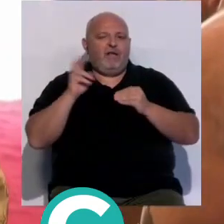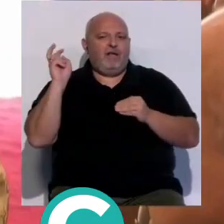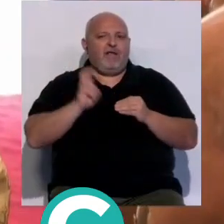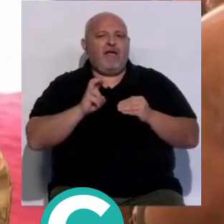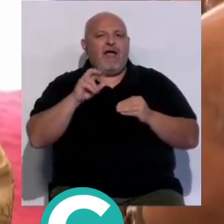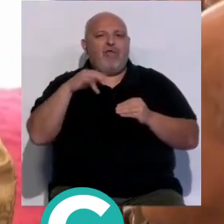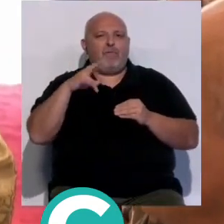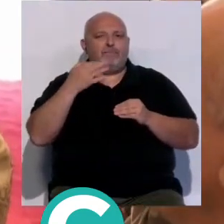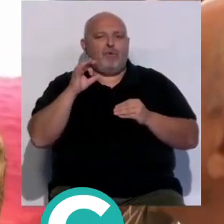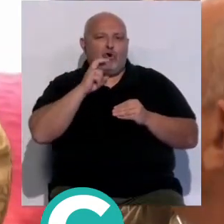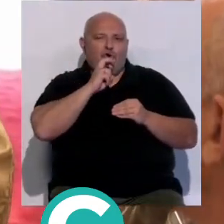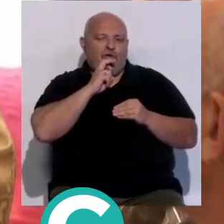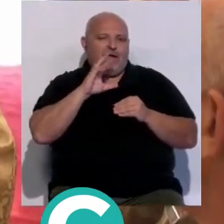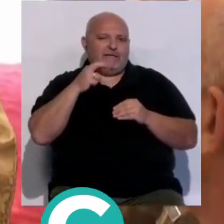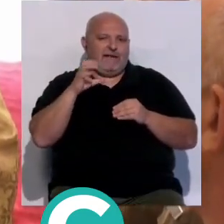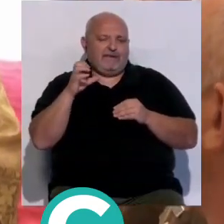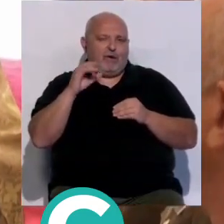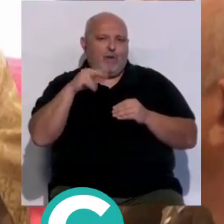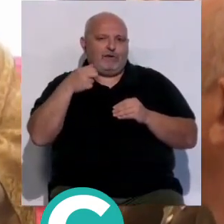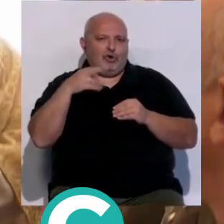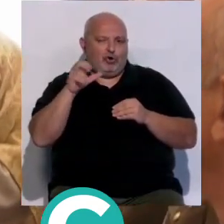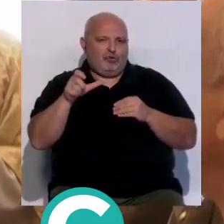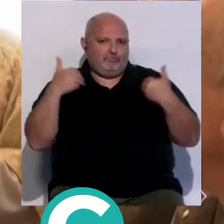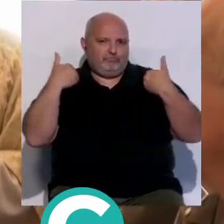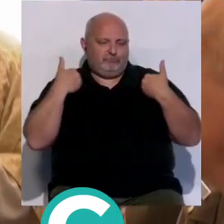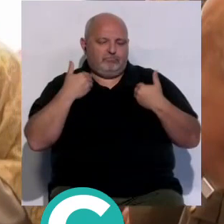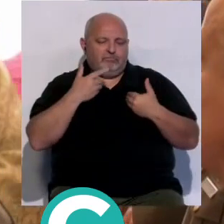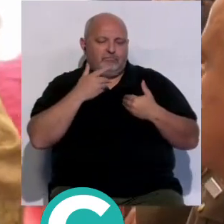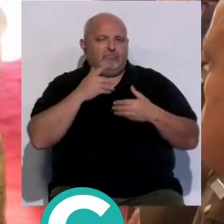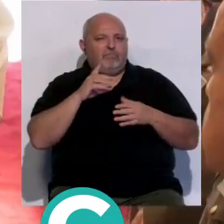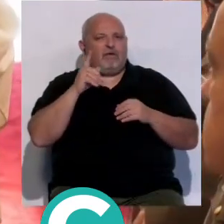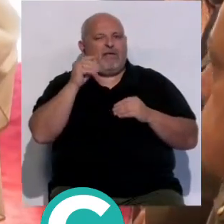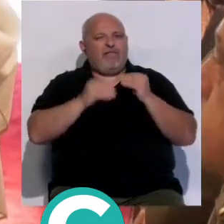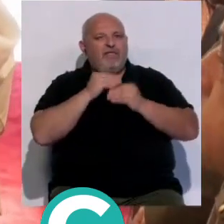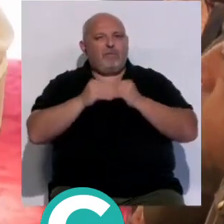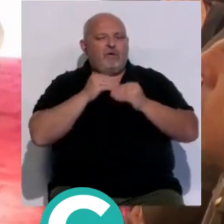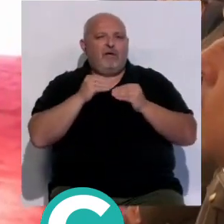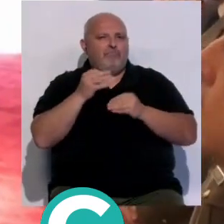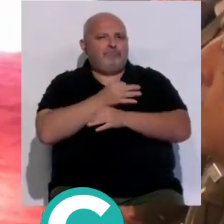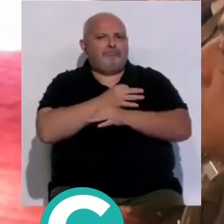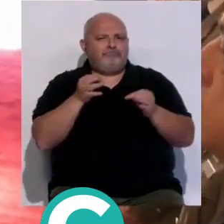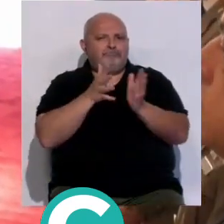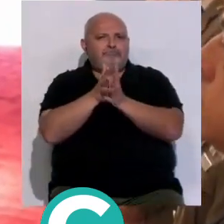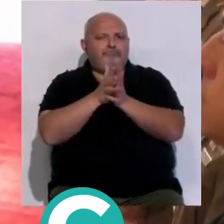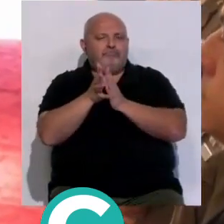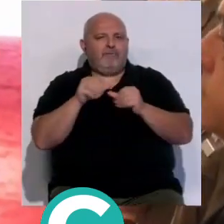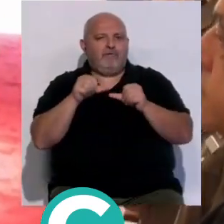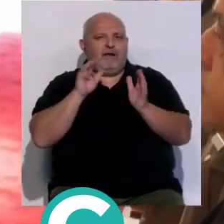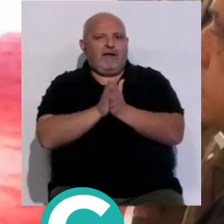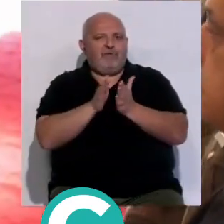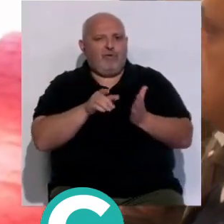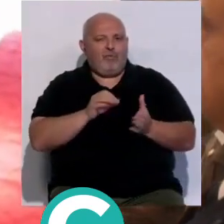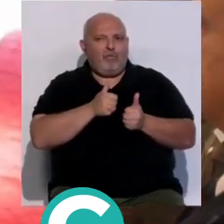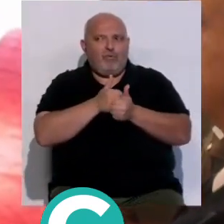Cádiz el arzobispo castrense Monseñor Juan Antonio Aznárez Una ceremonia que siguió a la perfección lo dictado en los libros